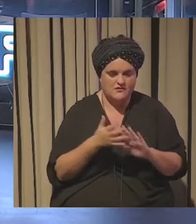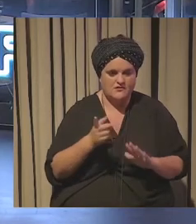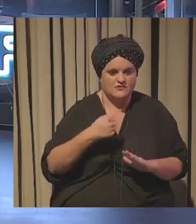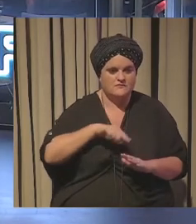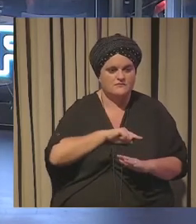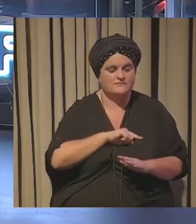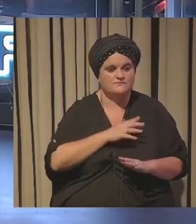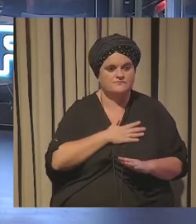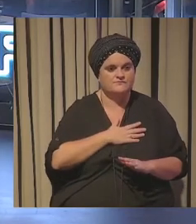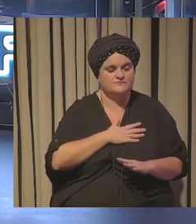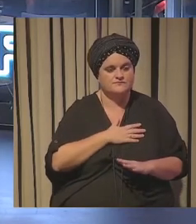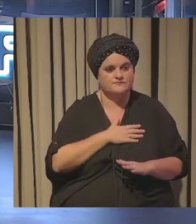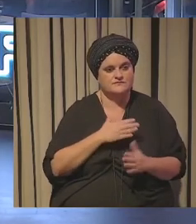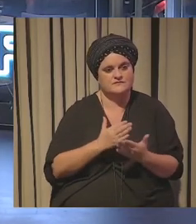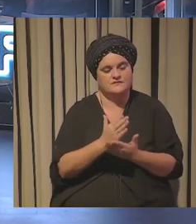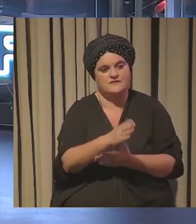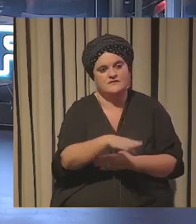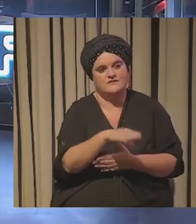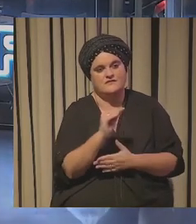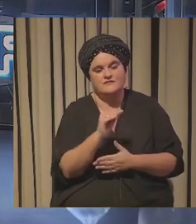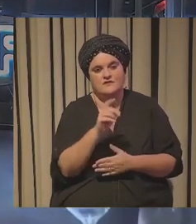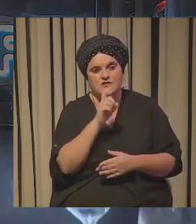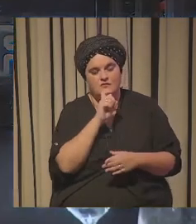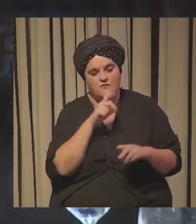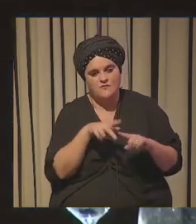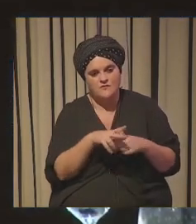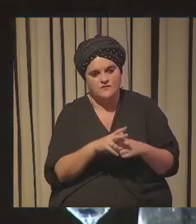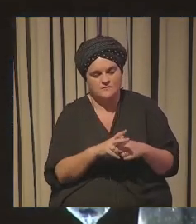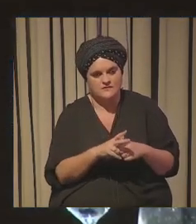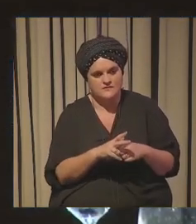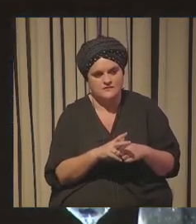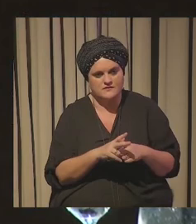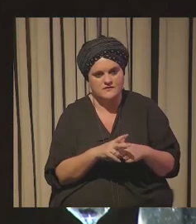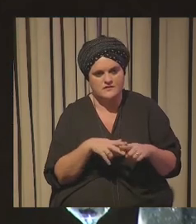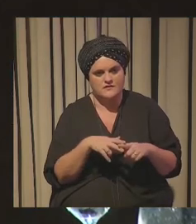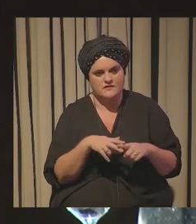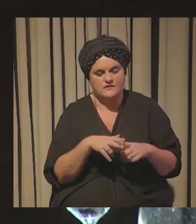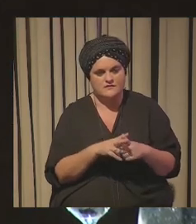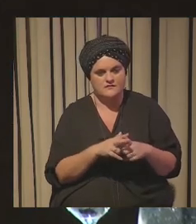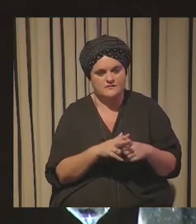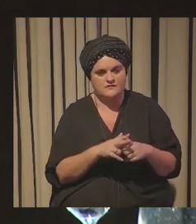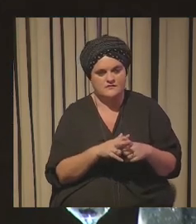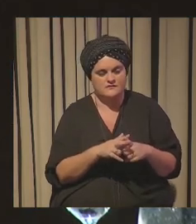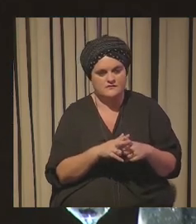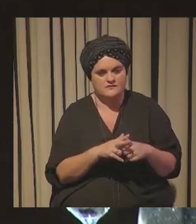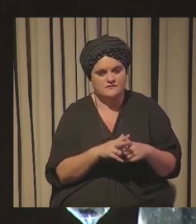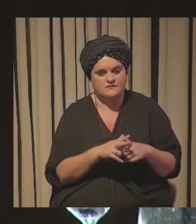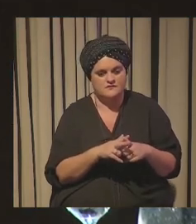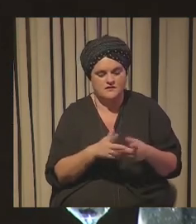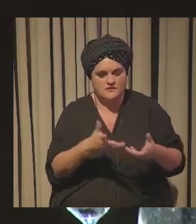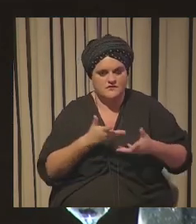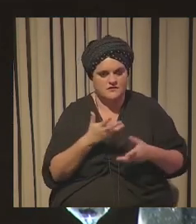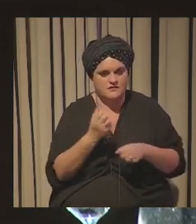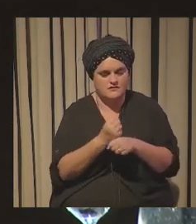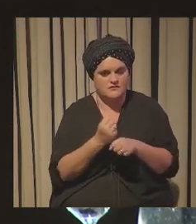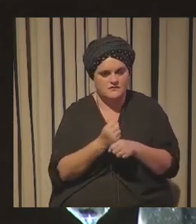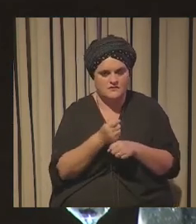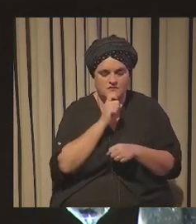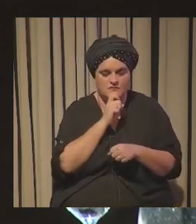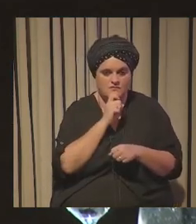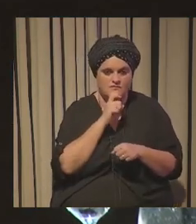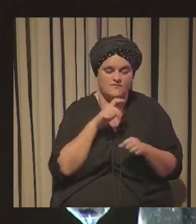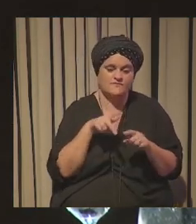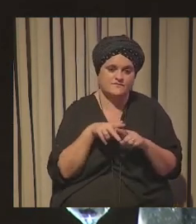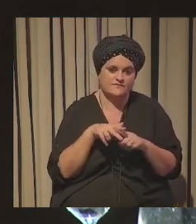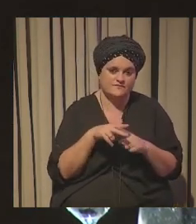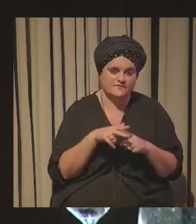nosotros entendemos prácticamente las tendencias como una herramienta una herramienta de trabajo que nos ayudan sobre todo o más bien diría herramientas